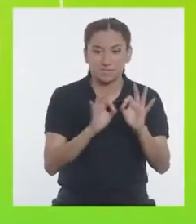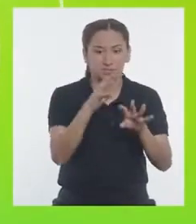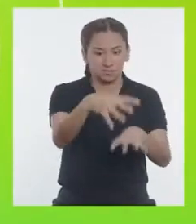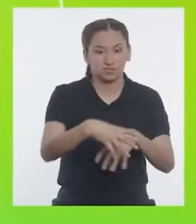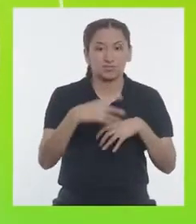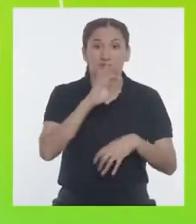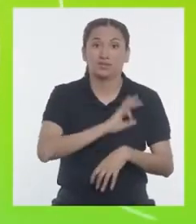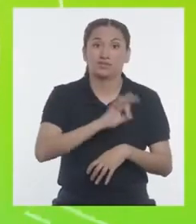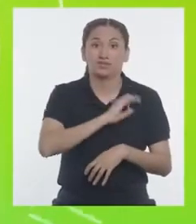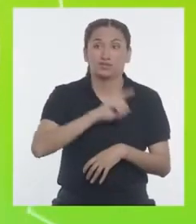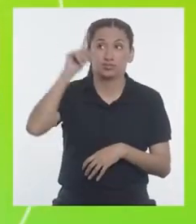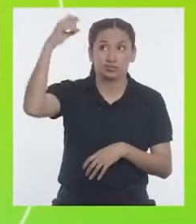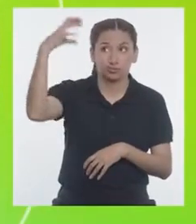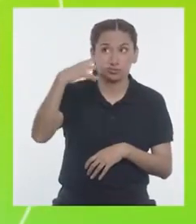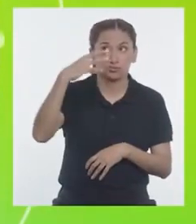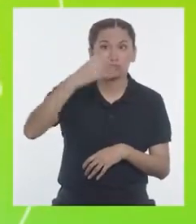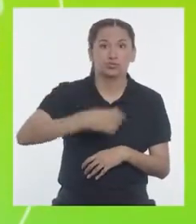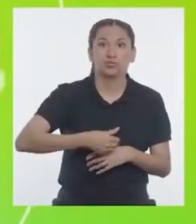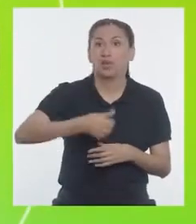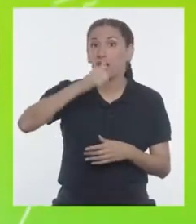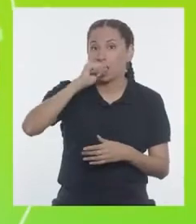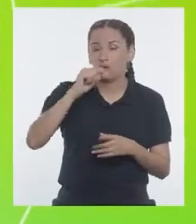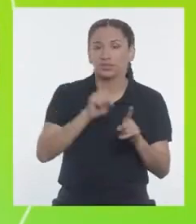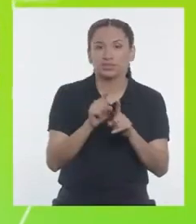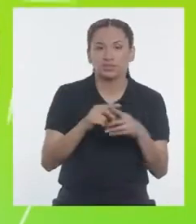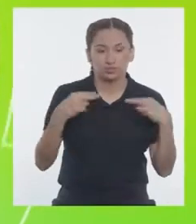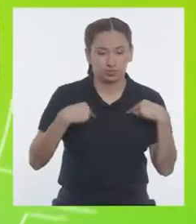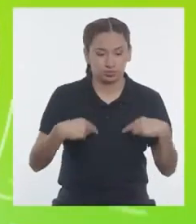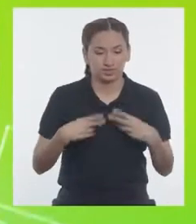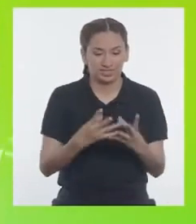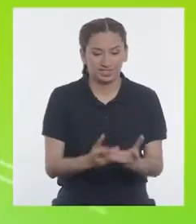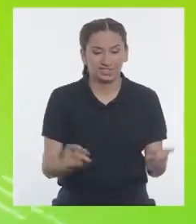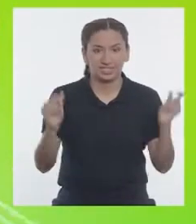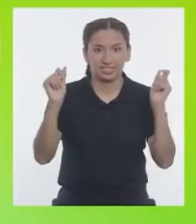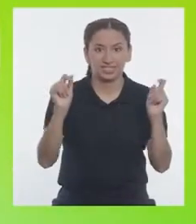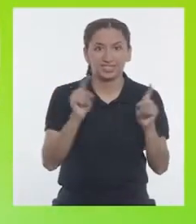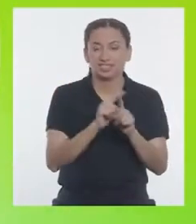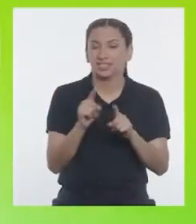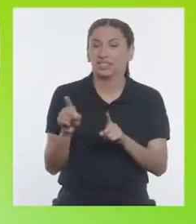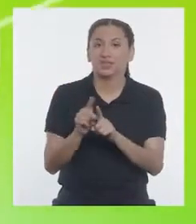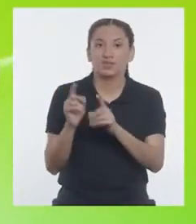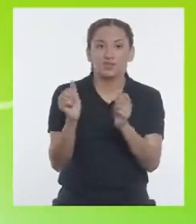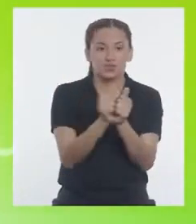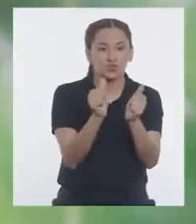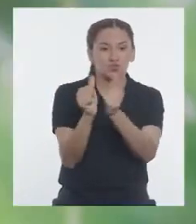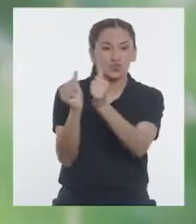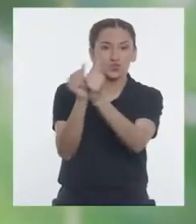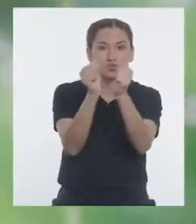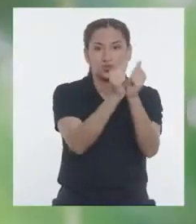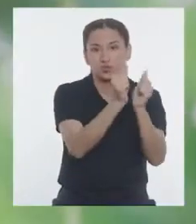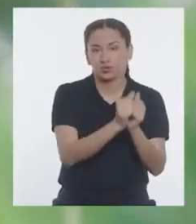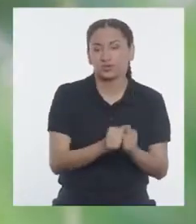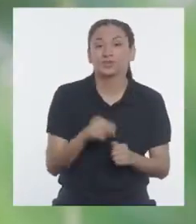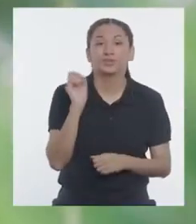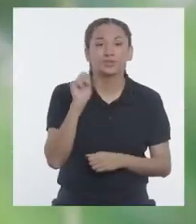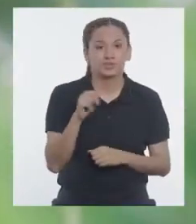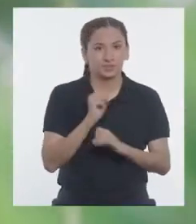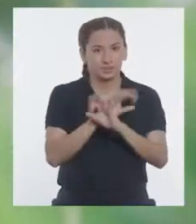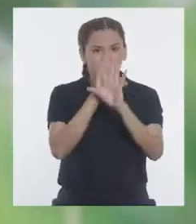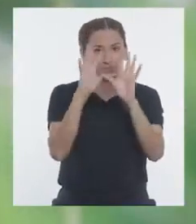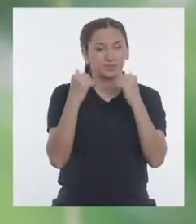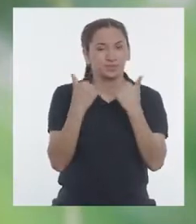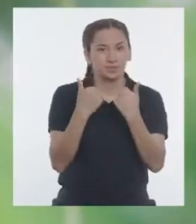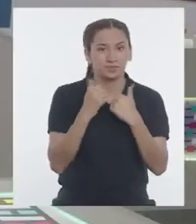aprovechar el sol, el agua y los nutrientes de la tierra para los cultivos que están juntos. ¡Por supuesto!